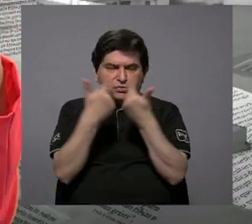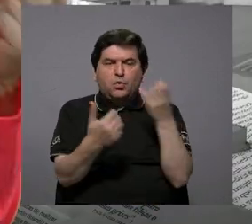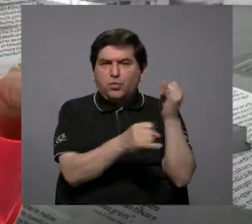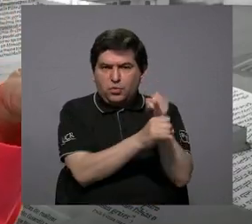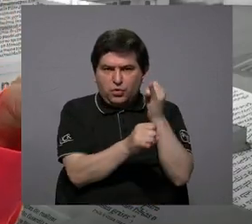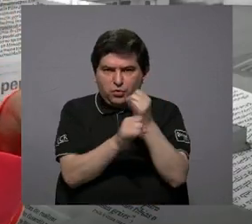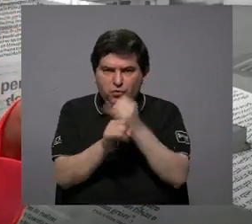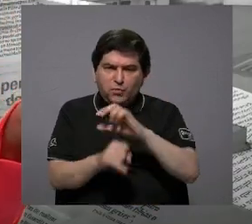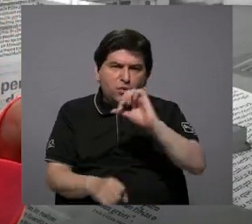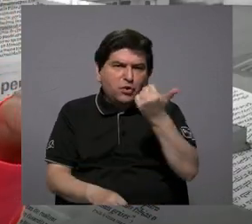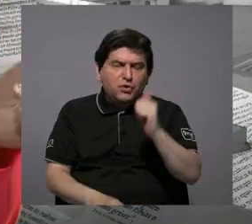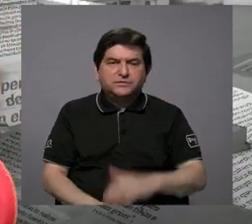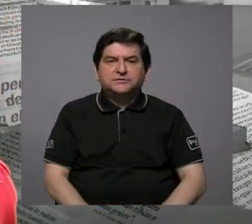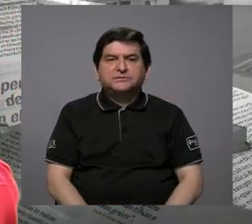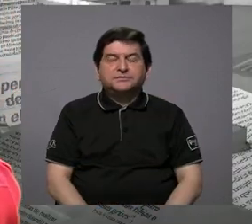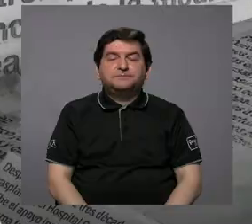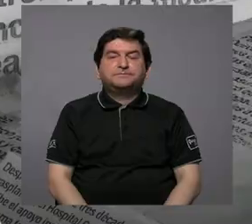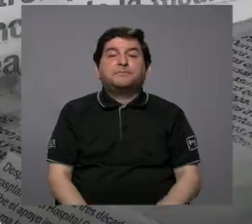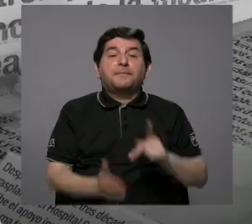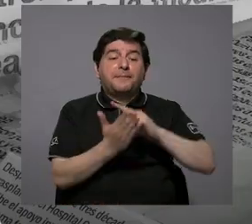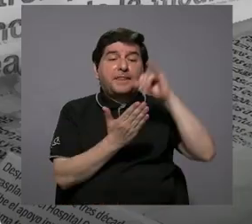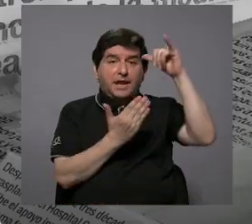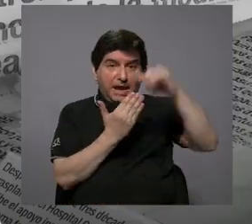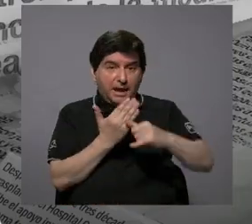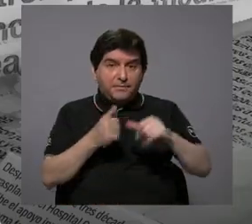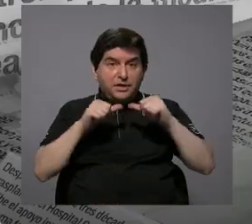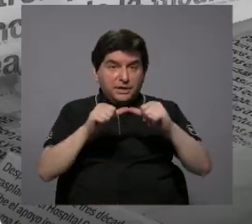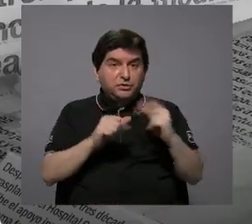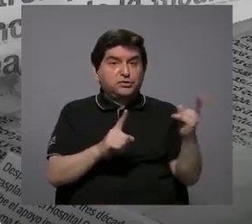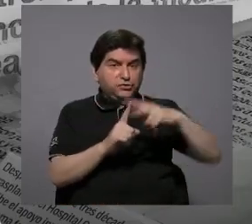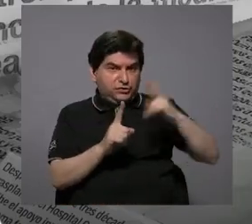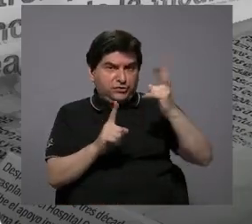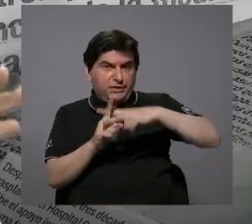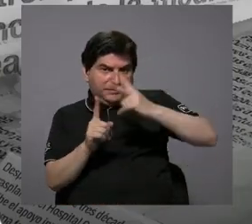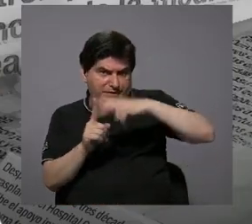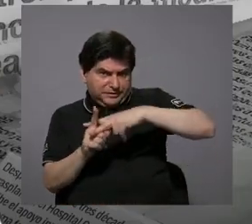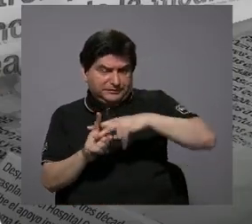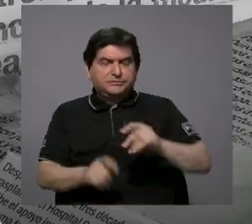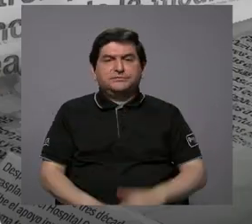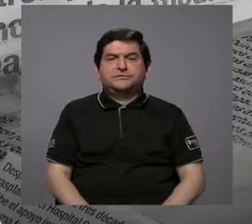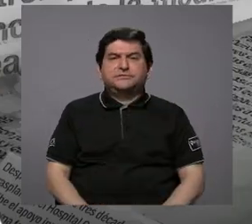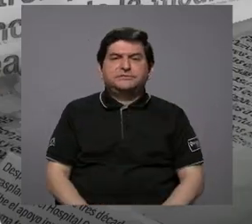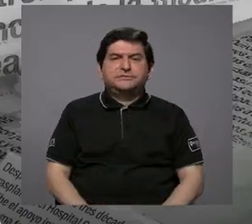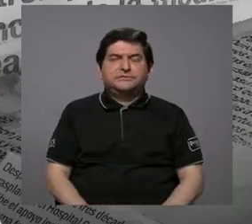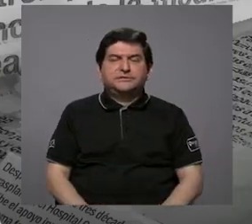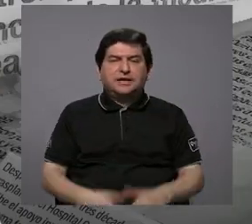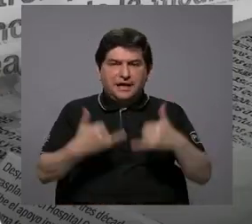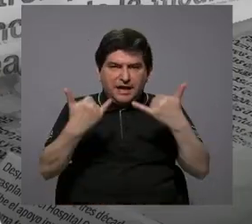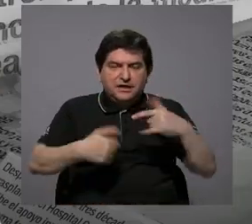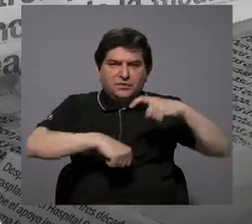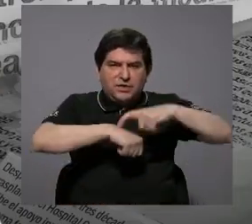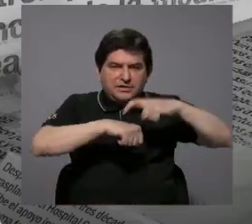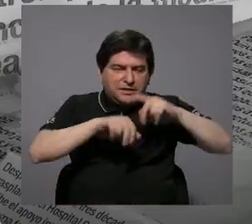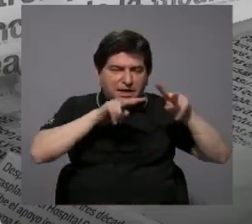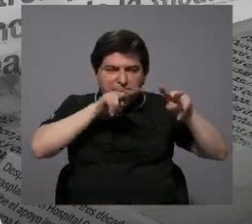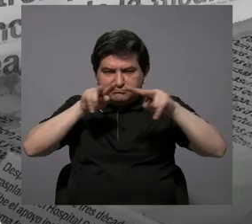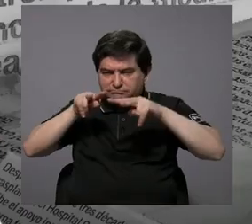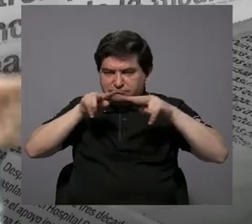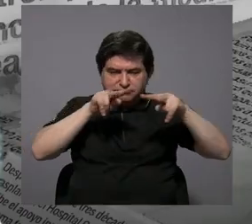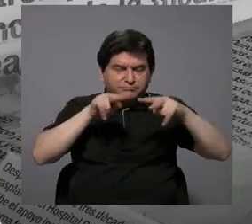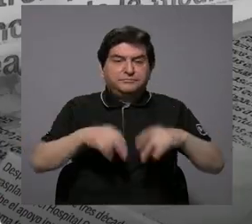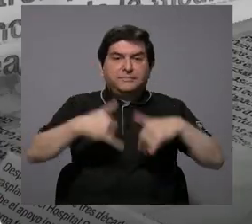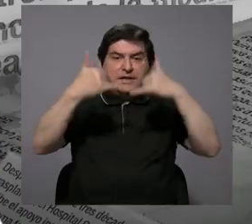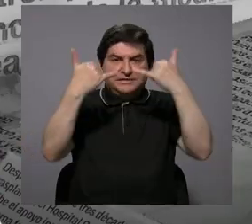instituciones y otras. Sí, el proyecto todavía está en ejecución, estamos todavía en una etapa también de monitoreo y ya